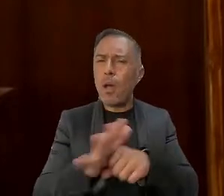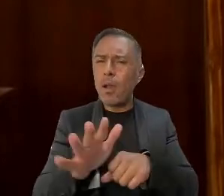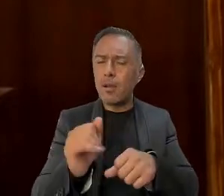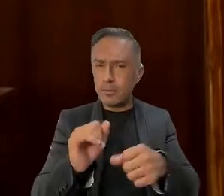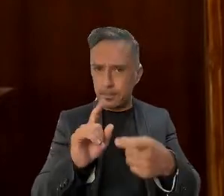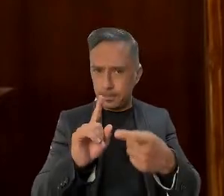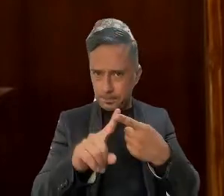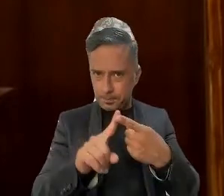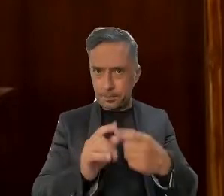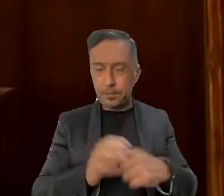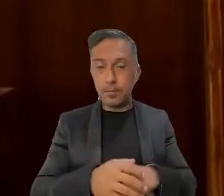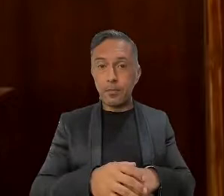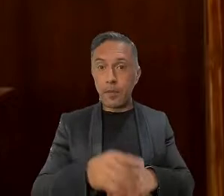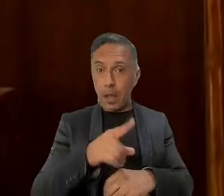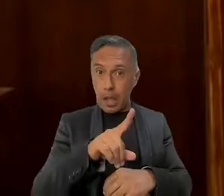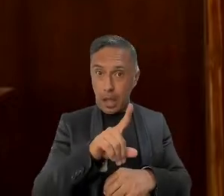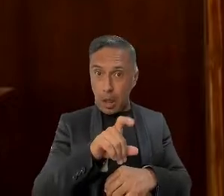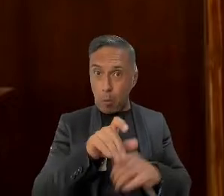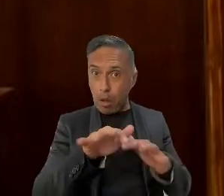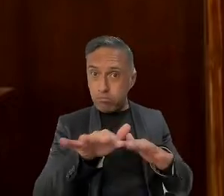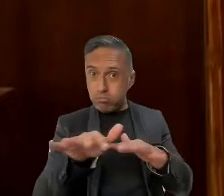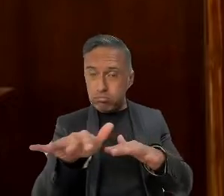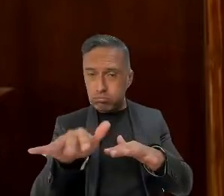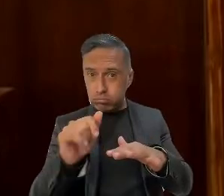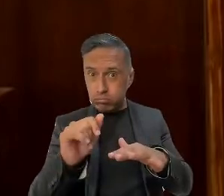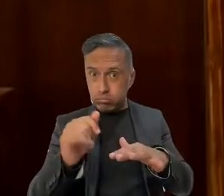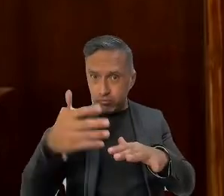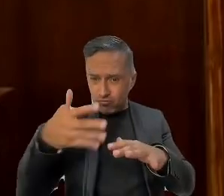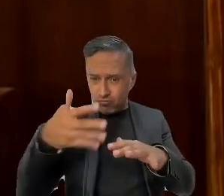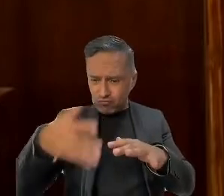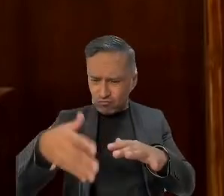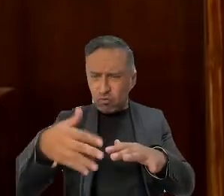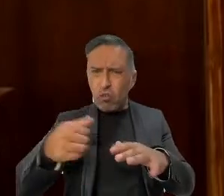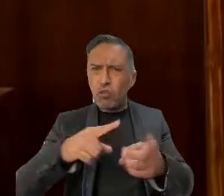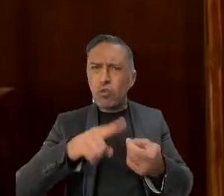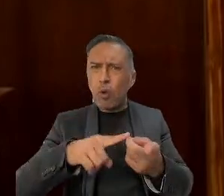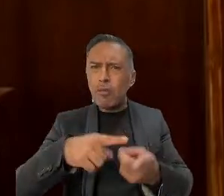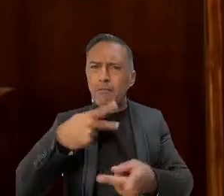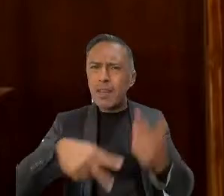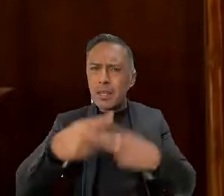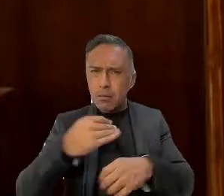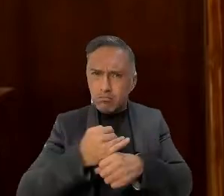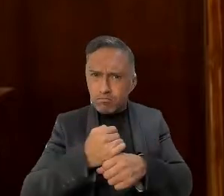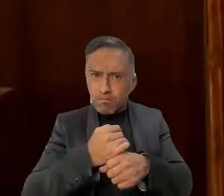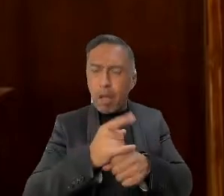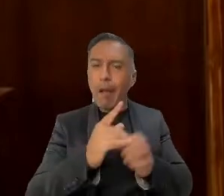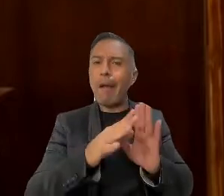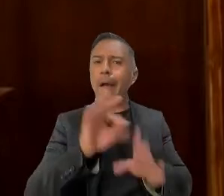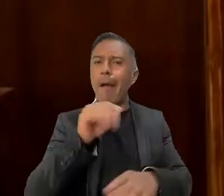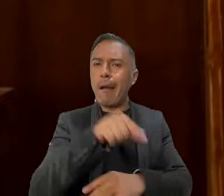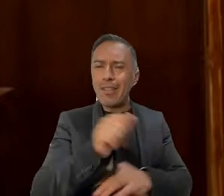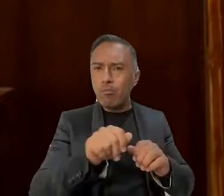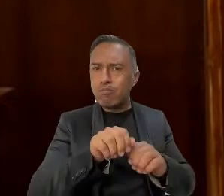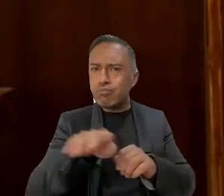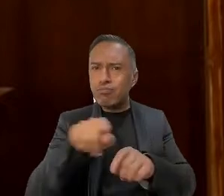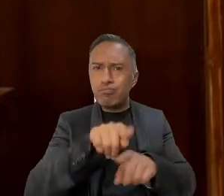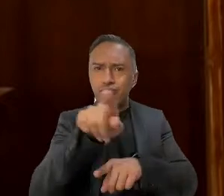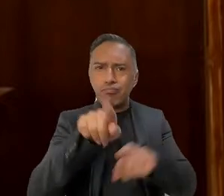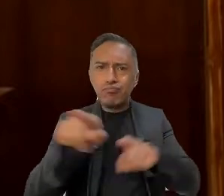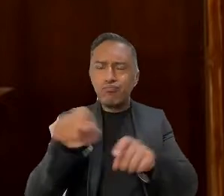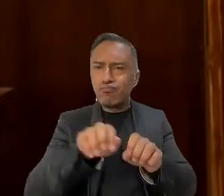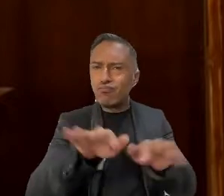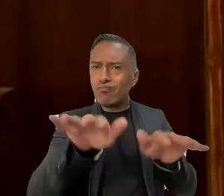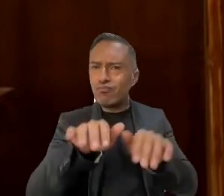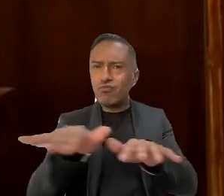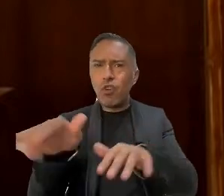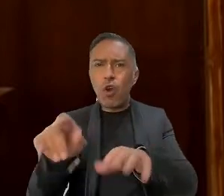de dónde procede el agua que utilizo y cómo se distribuye. visitar una